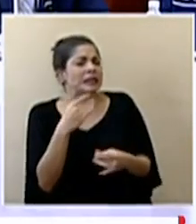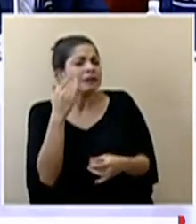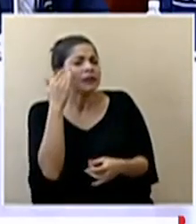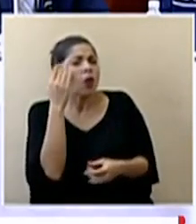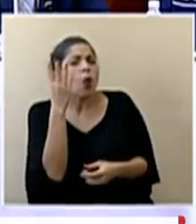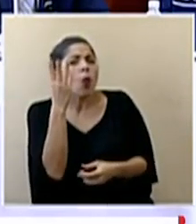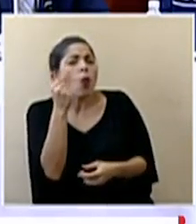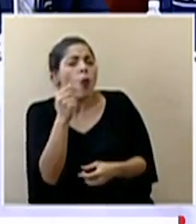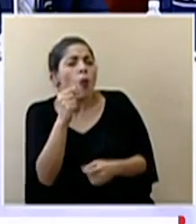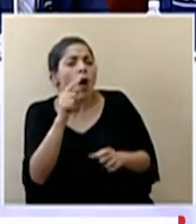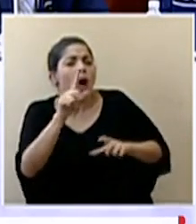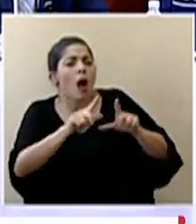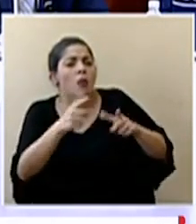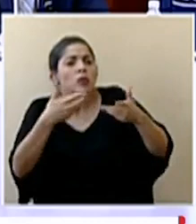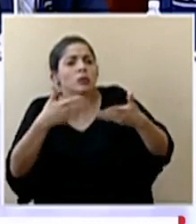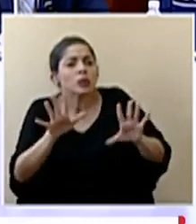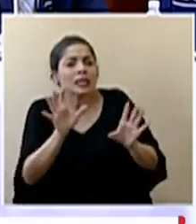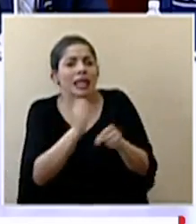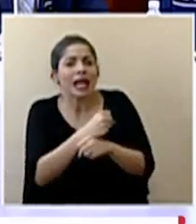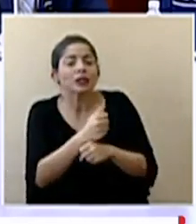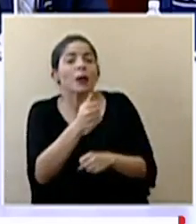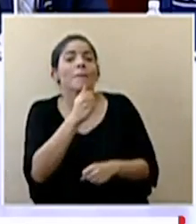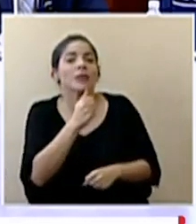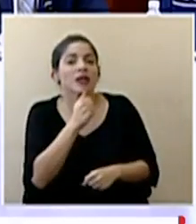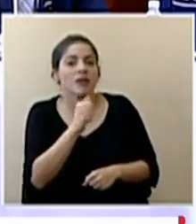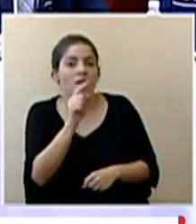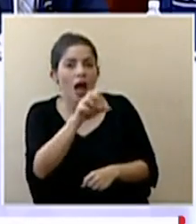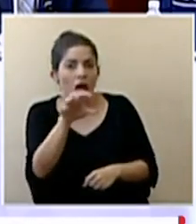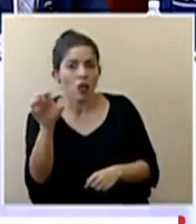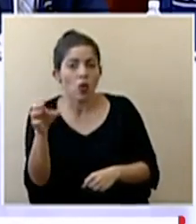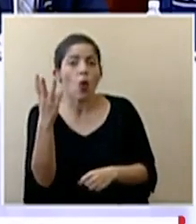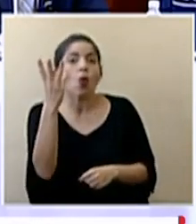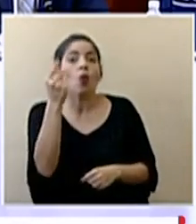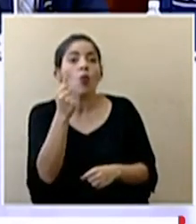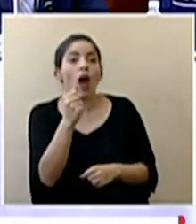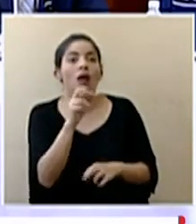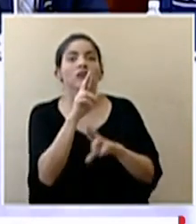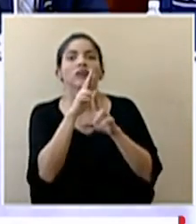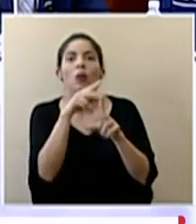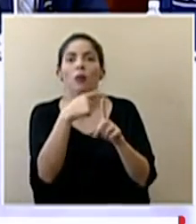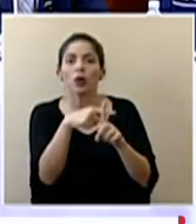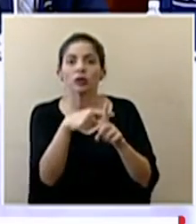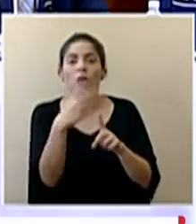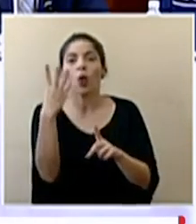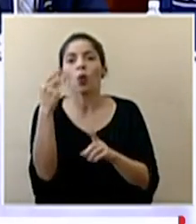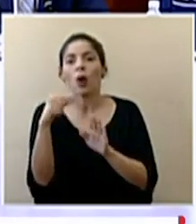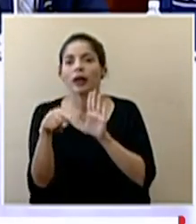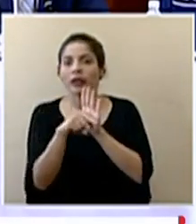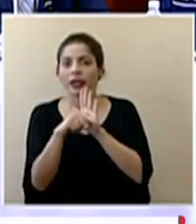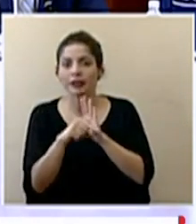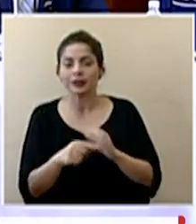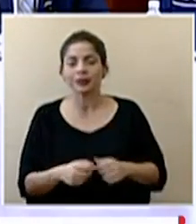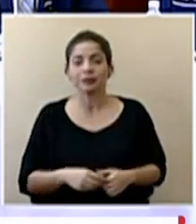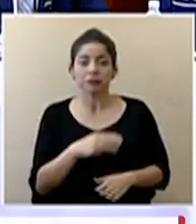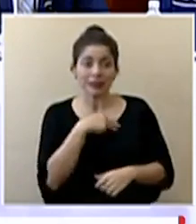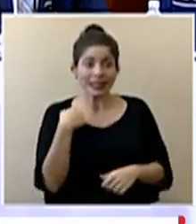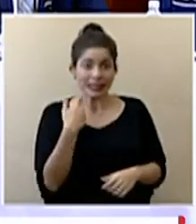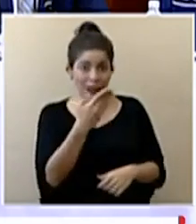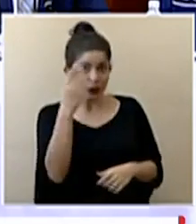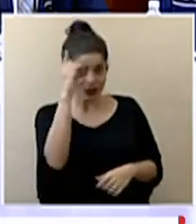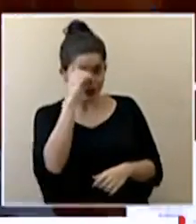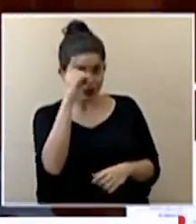número de pruebas realizadas en centros de salud privados, cuántas han dado positivo y cuántas negativo. Ministro Salas.